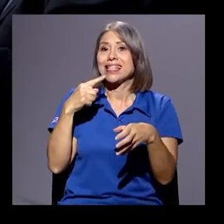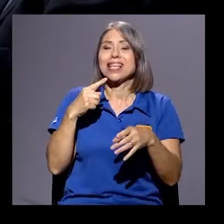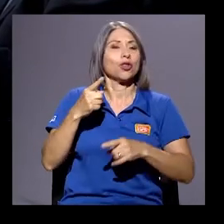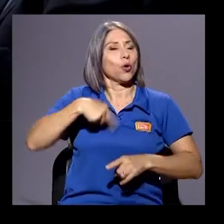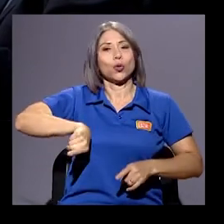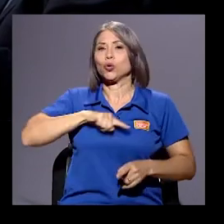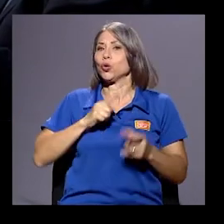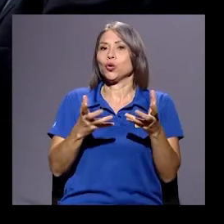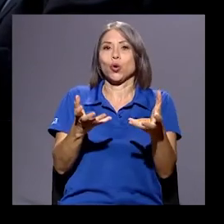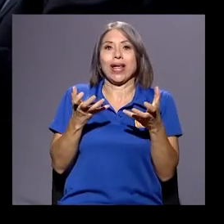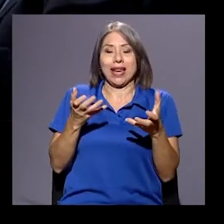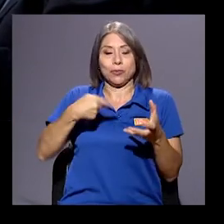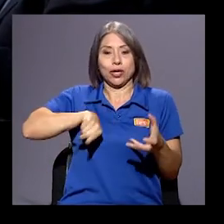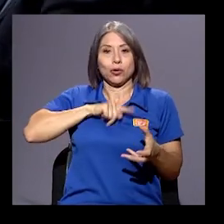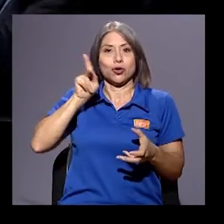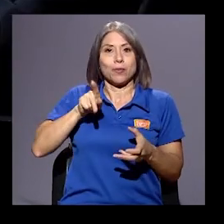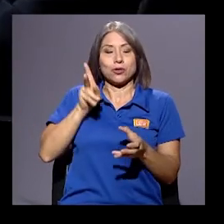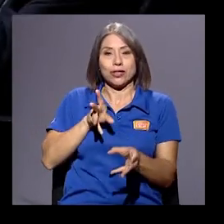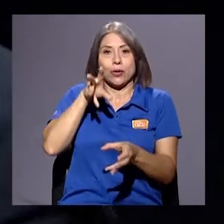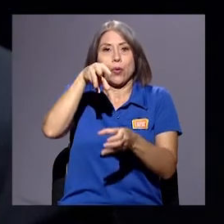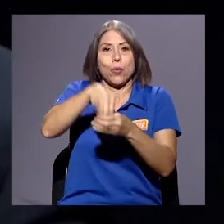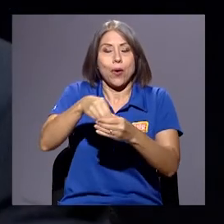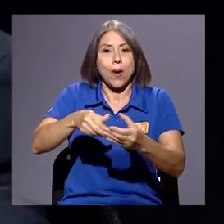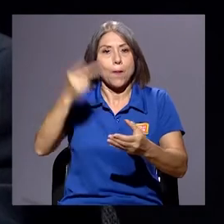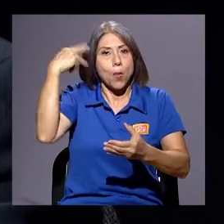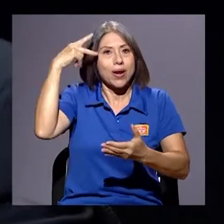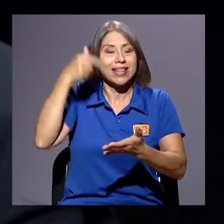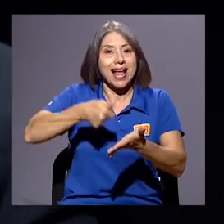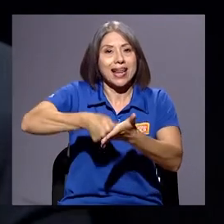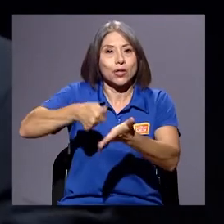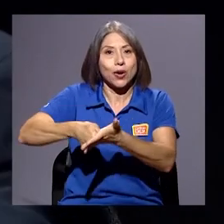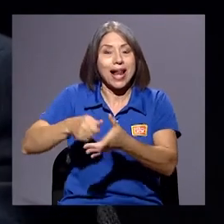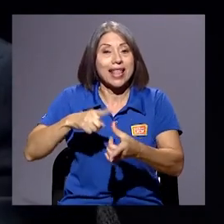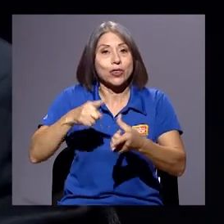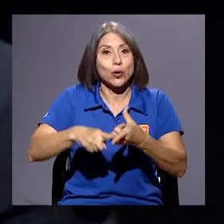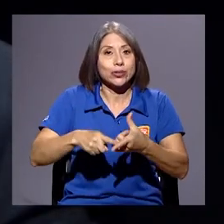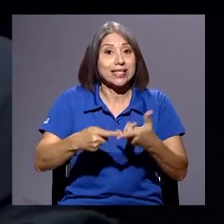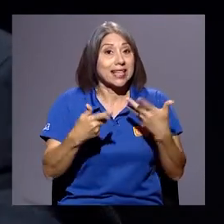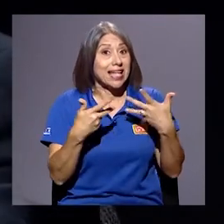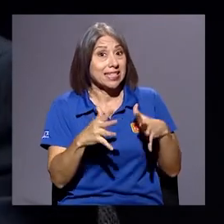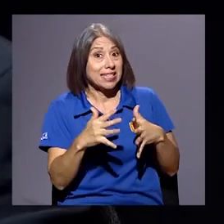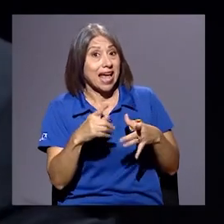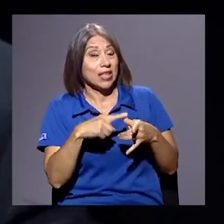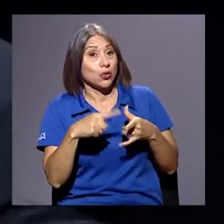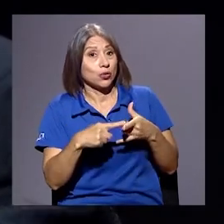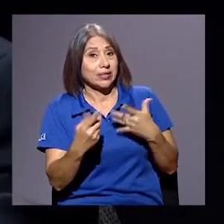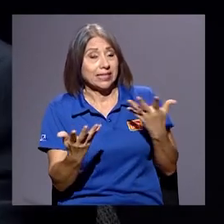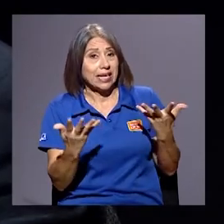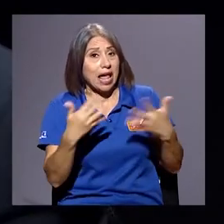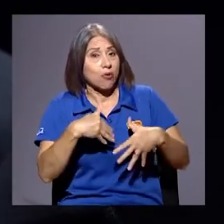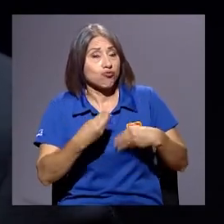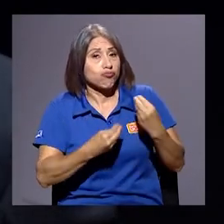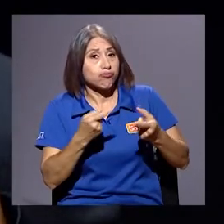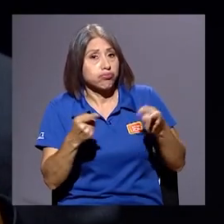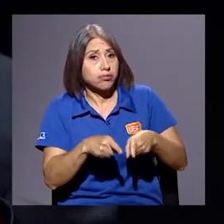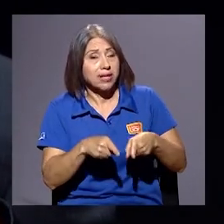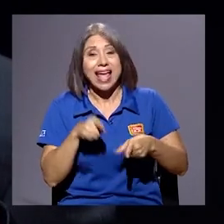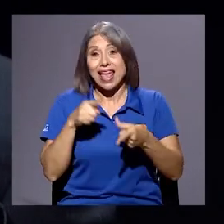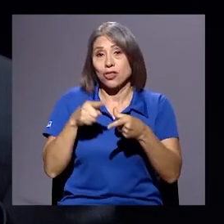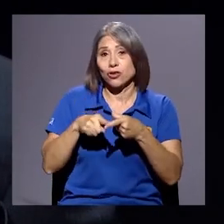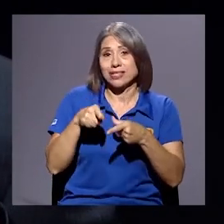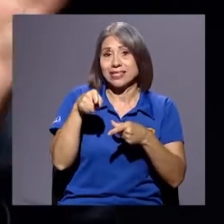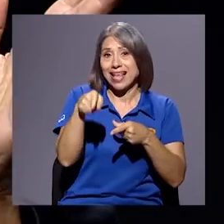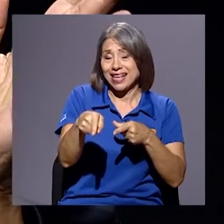política electoral. entonces, ese segmento de población,